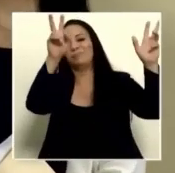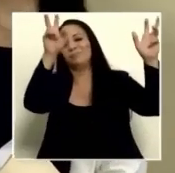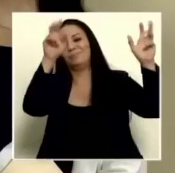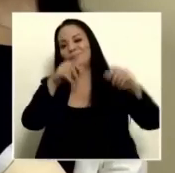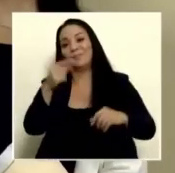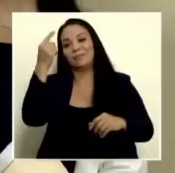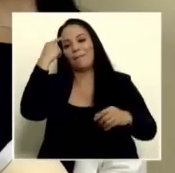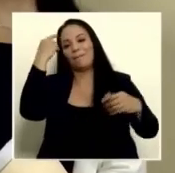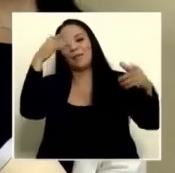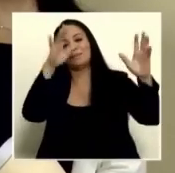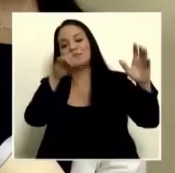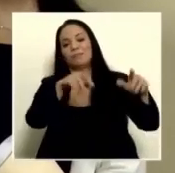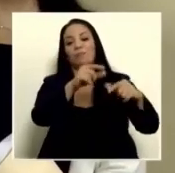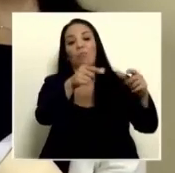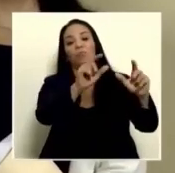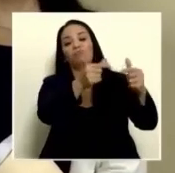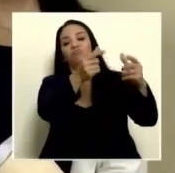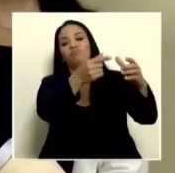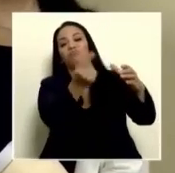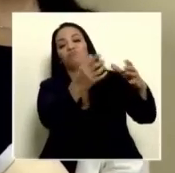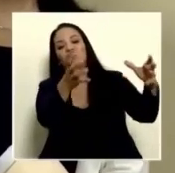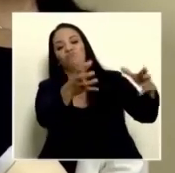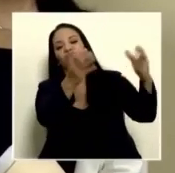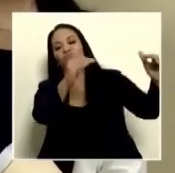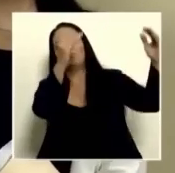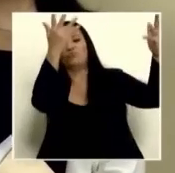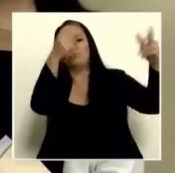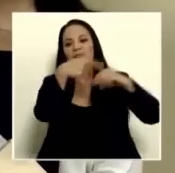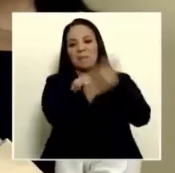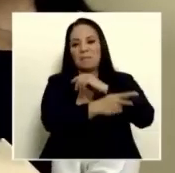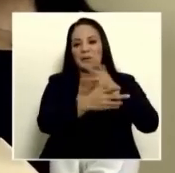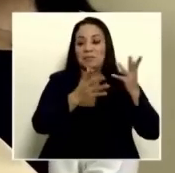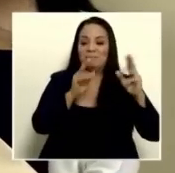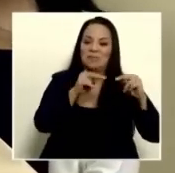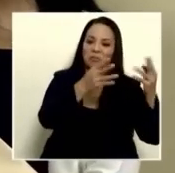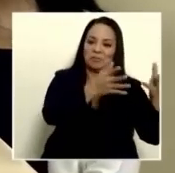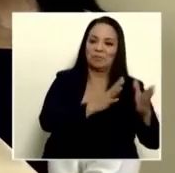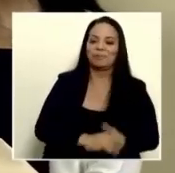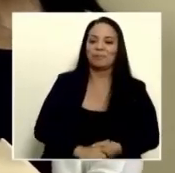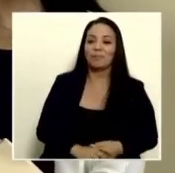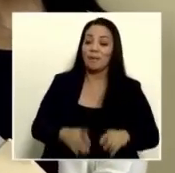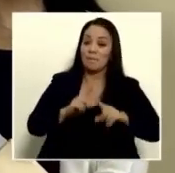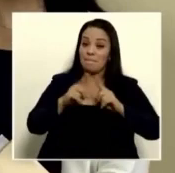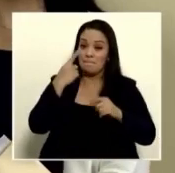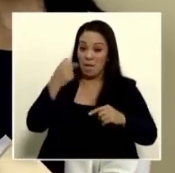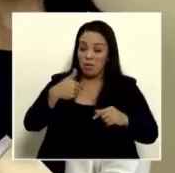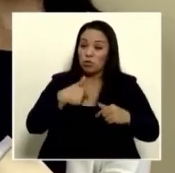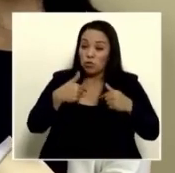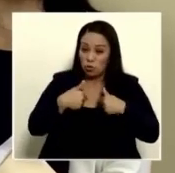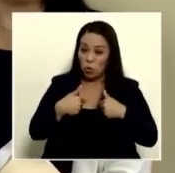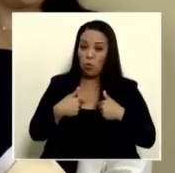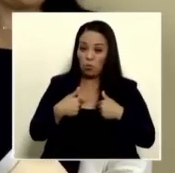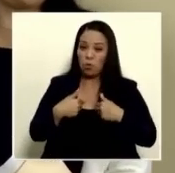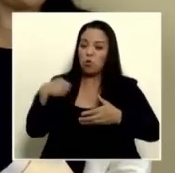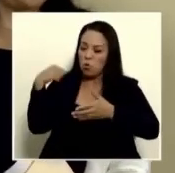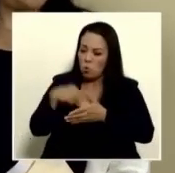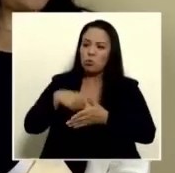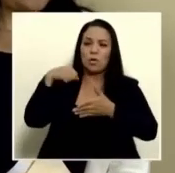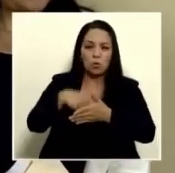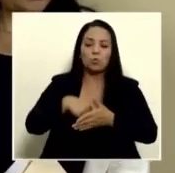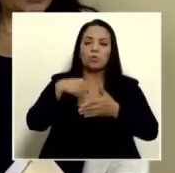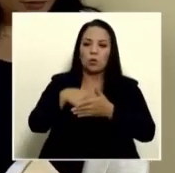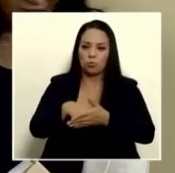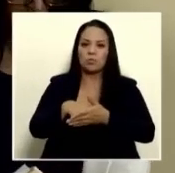piensa monárquica de este país de la misma manera que yo di la lucha y que estoy dando esta lucha sin